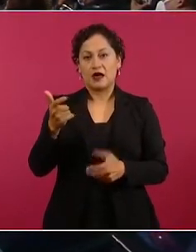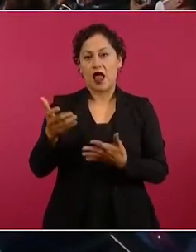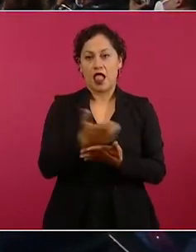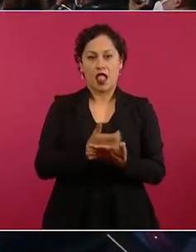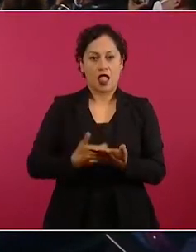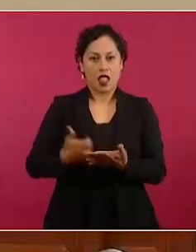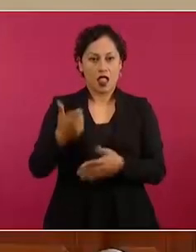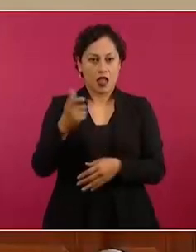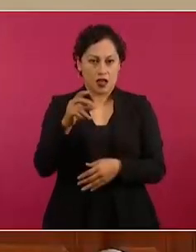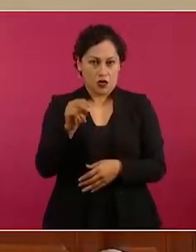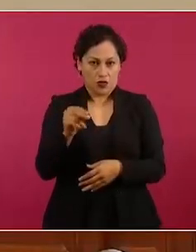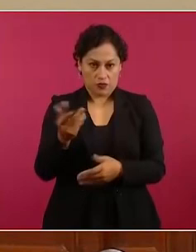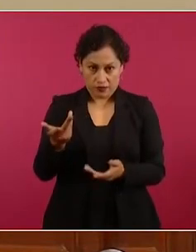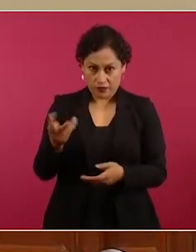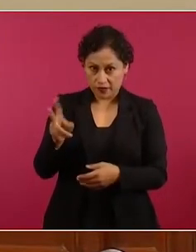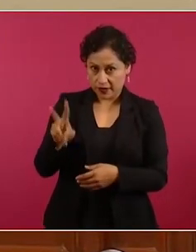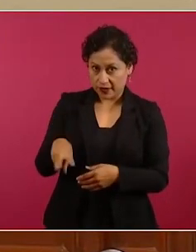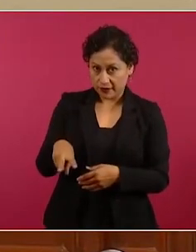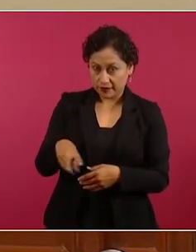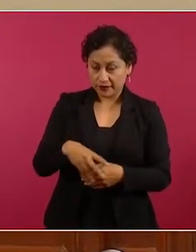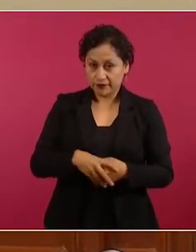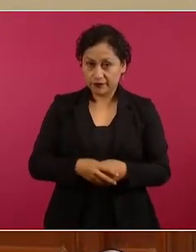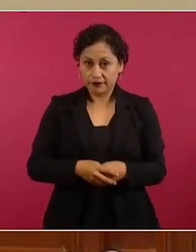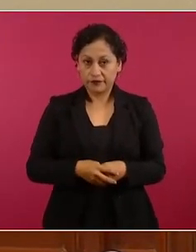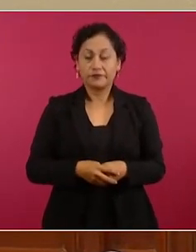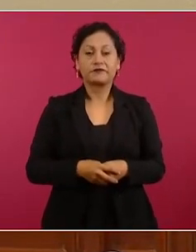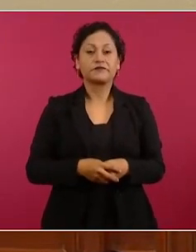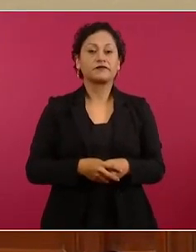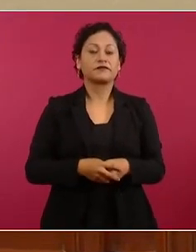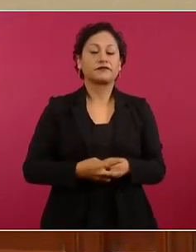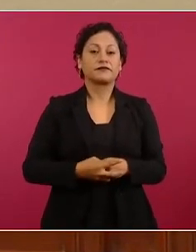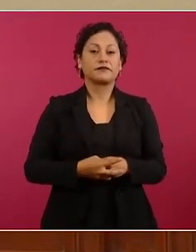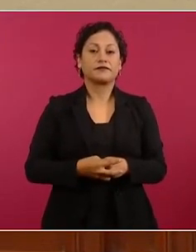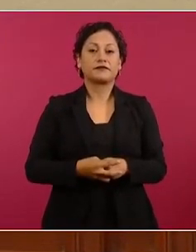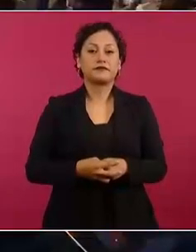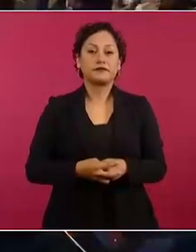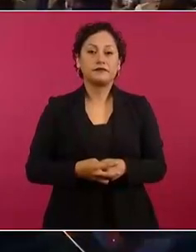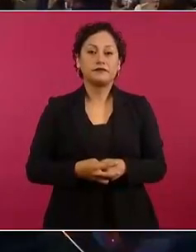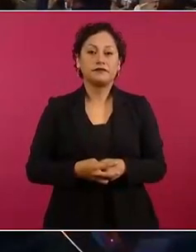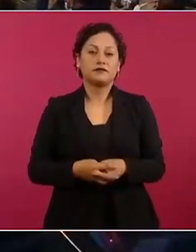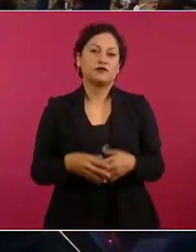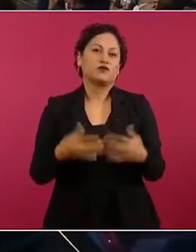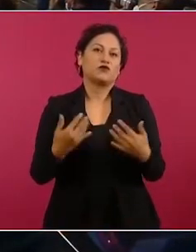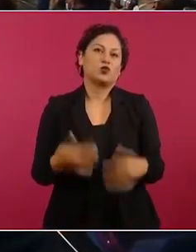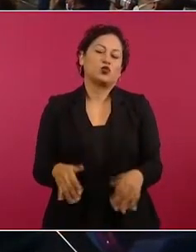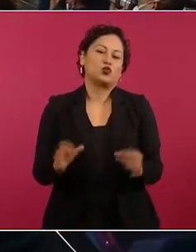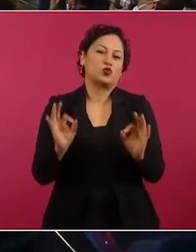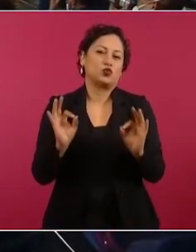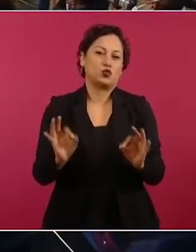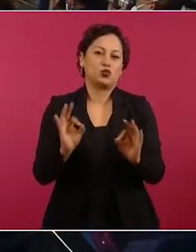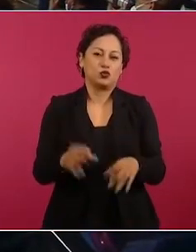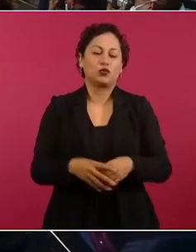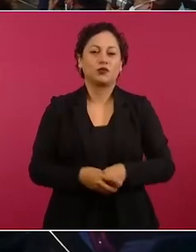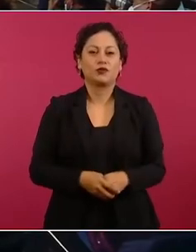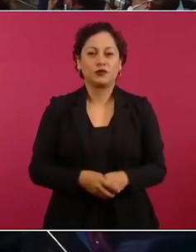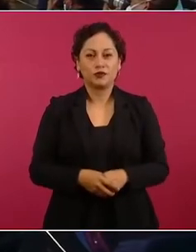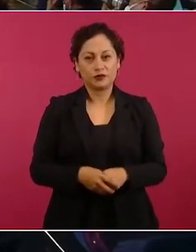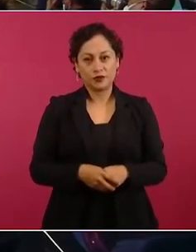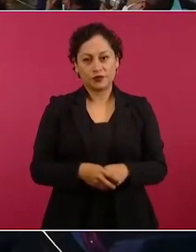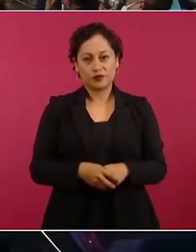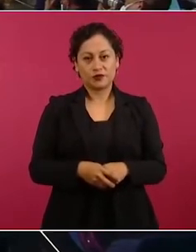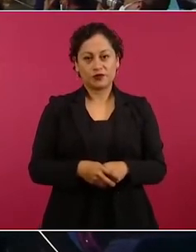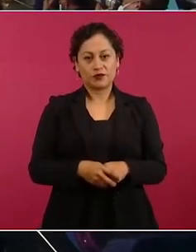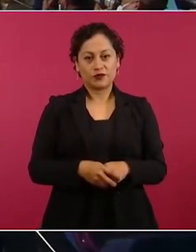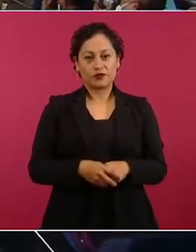Así es, sería buenísimo. Nada más que estaba yo